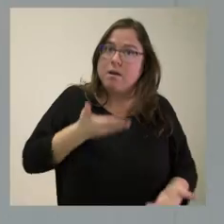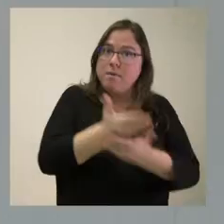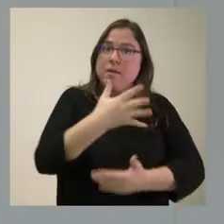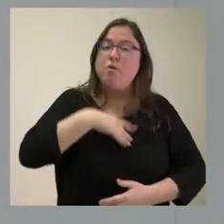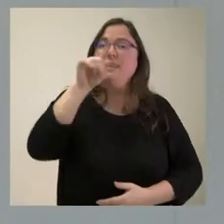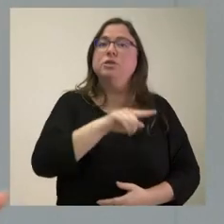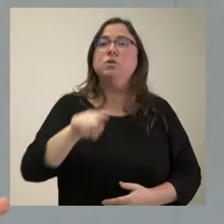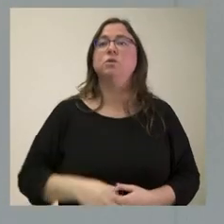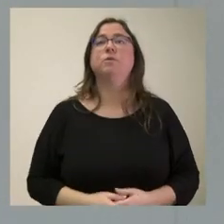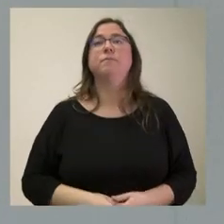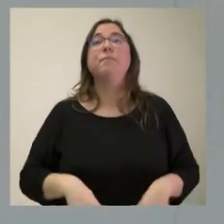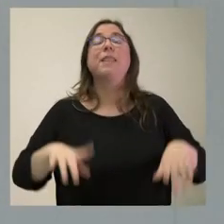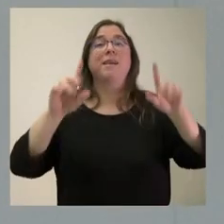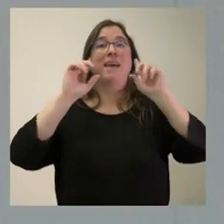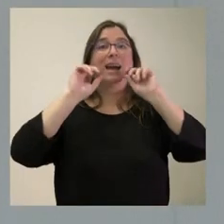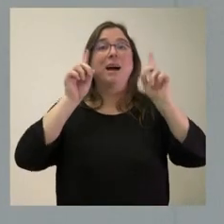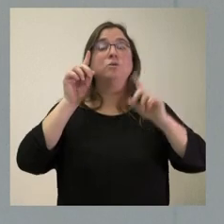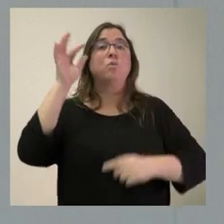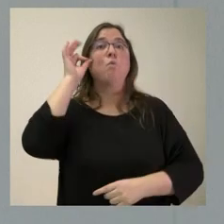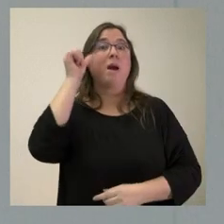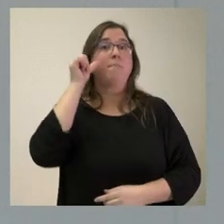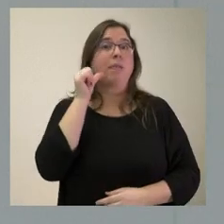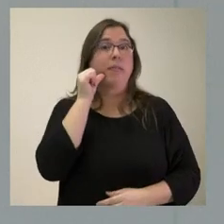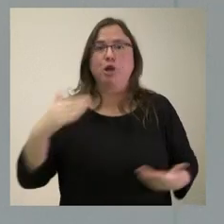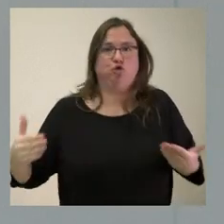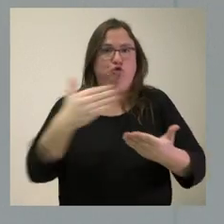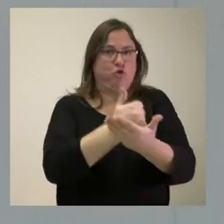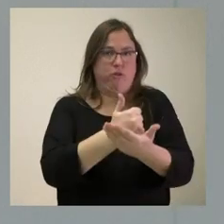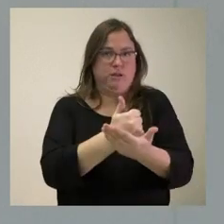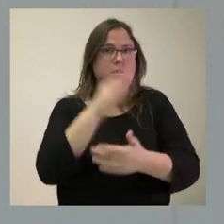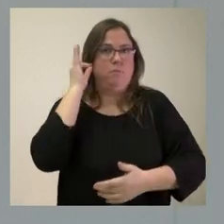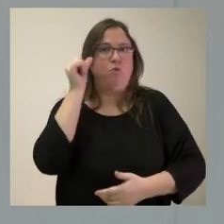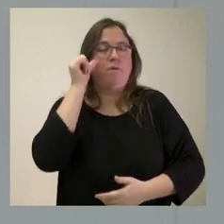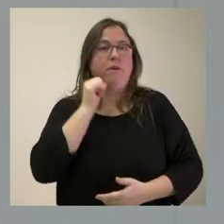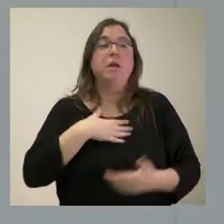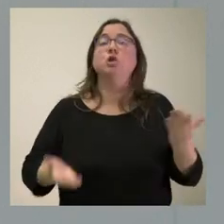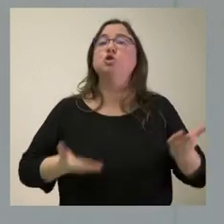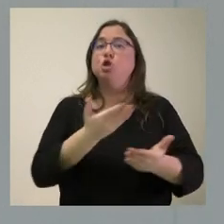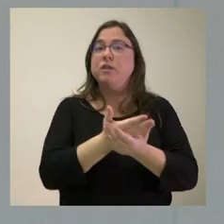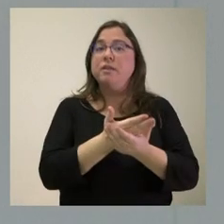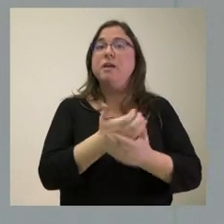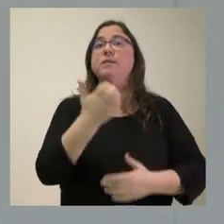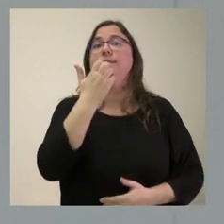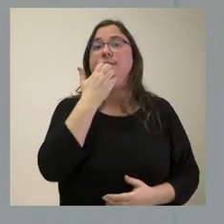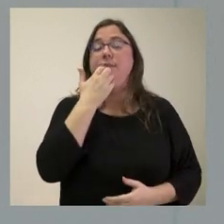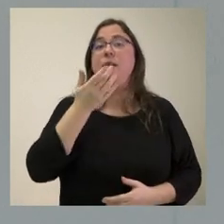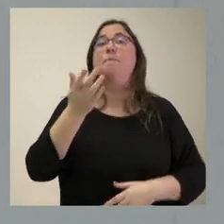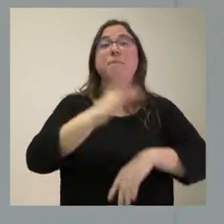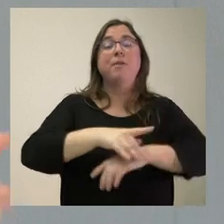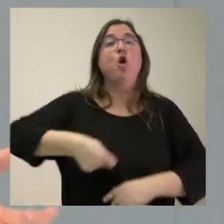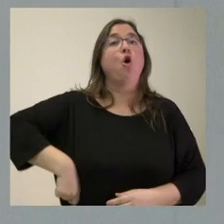En el caso en que las mujeres embarazadas todas las mujeres embarazadas cualquiera de ellas lo solicite y en el caso de que el profesional